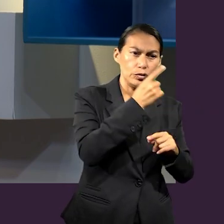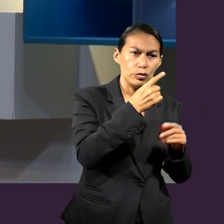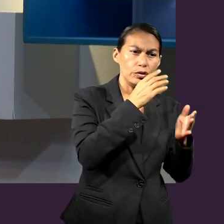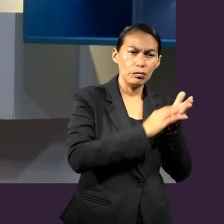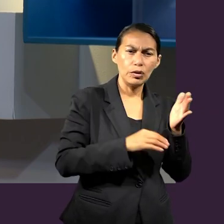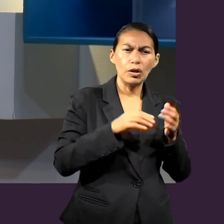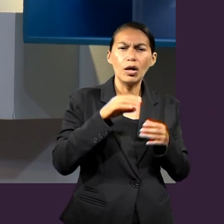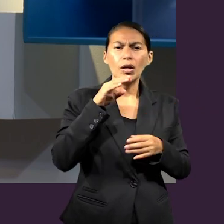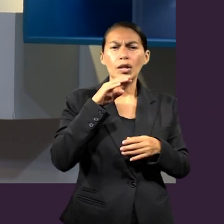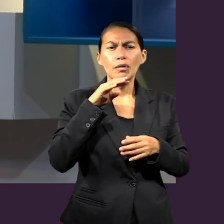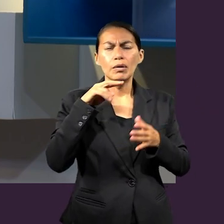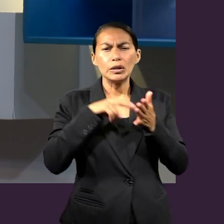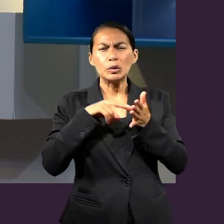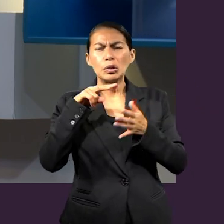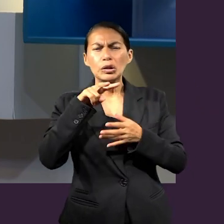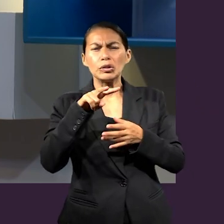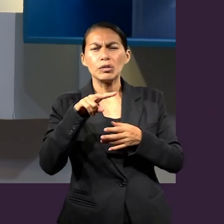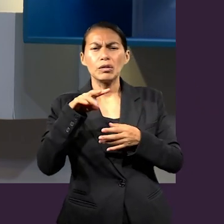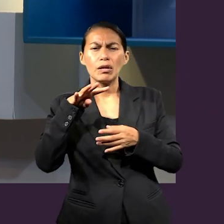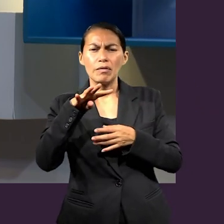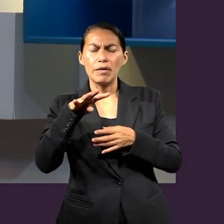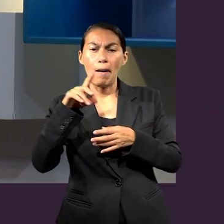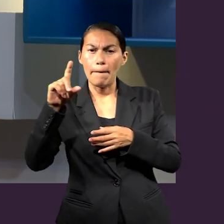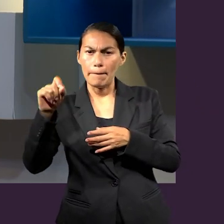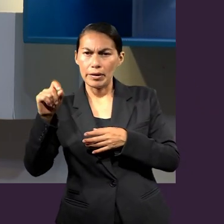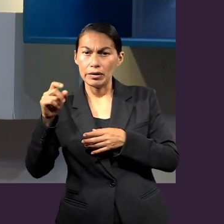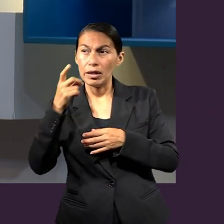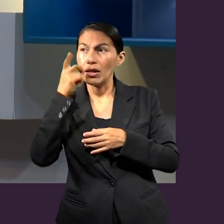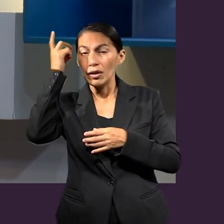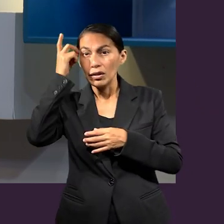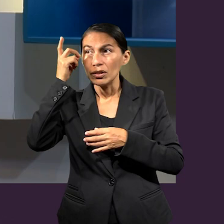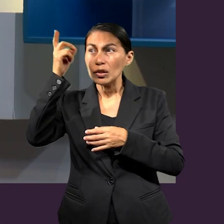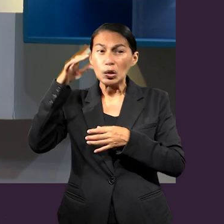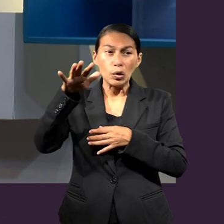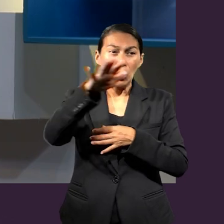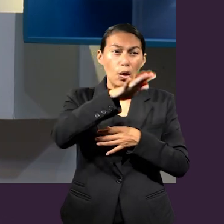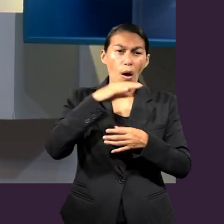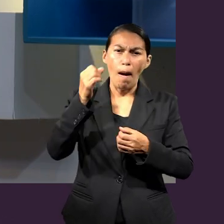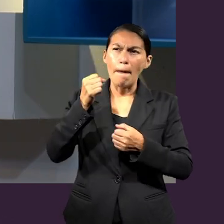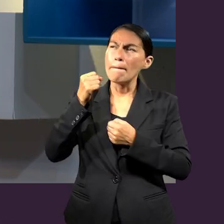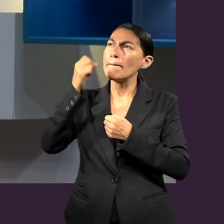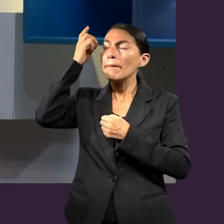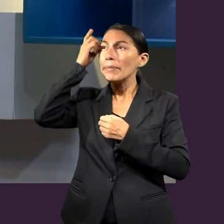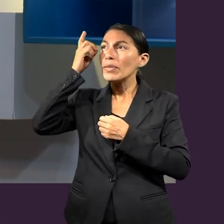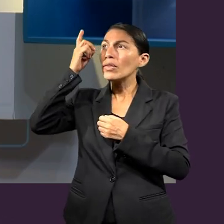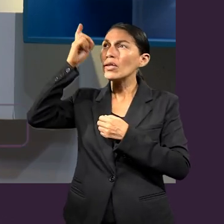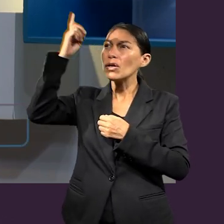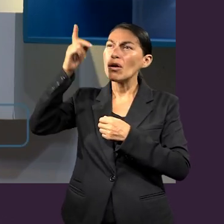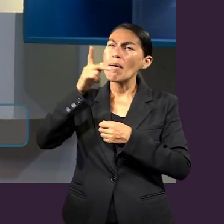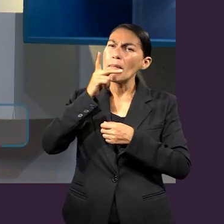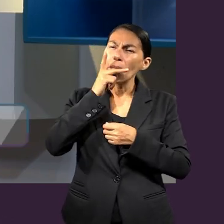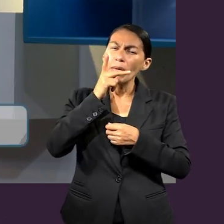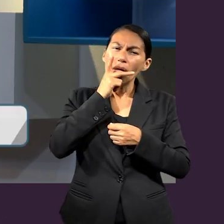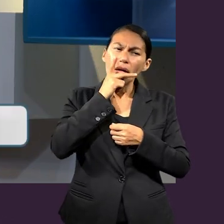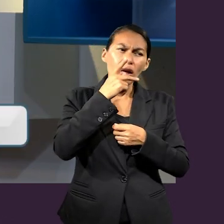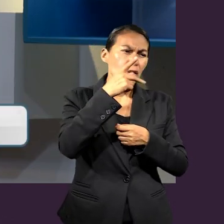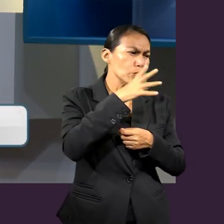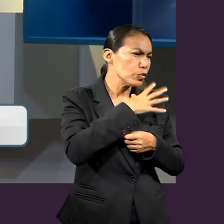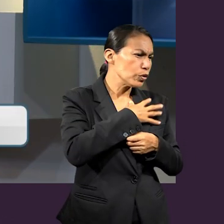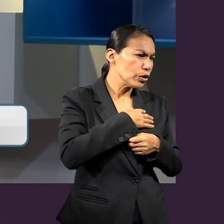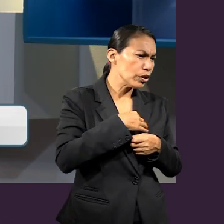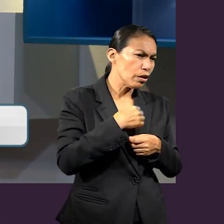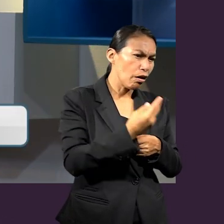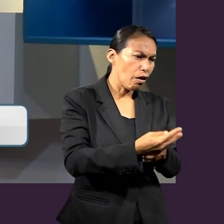del capítulo 1 de Efesios y dice ¿Cuál la extraordinaria grandeza de su poder para con nosotros los que creemos según la acción de su fuerza